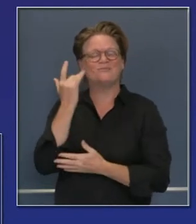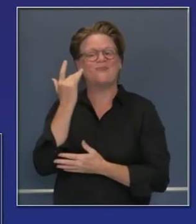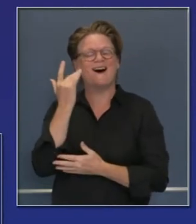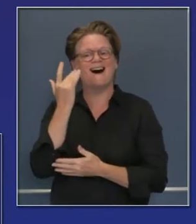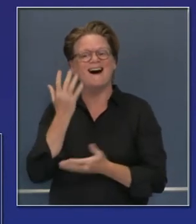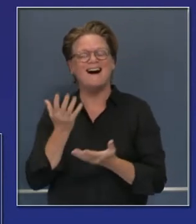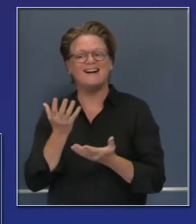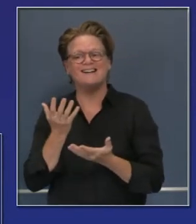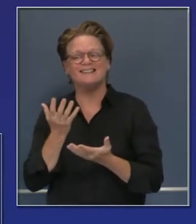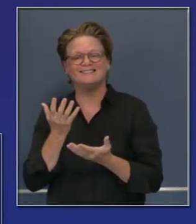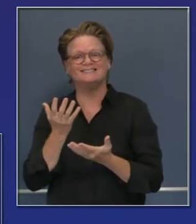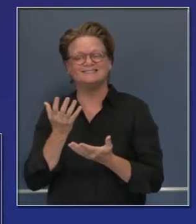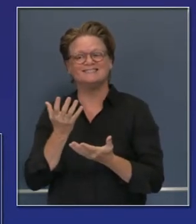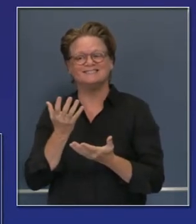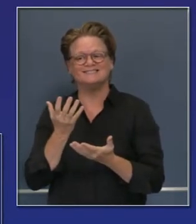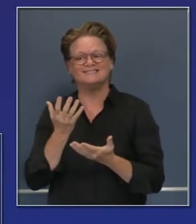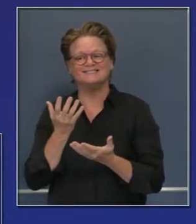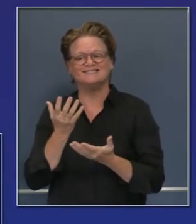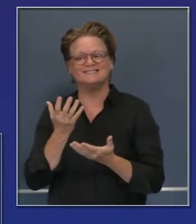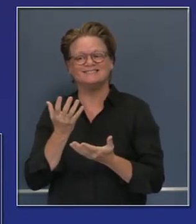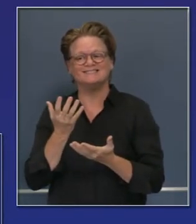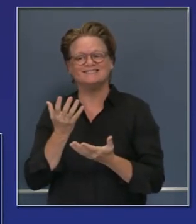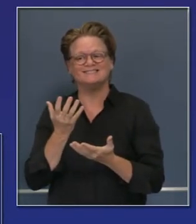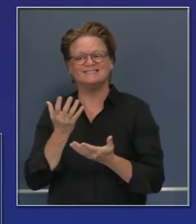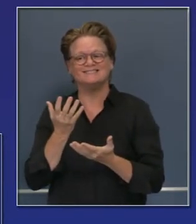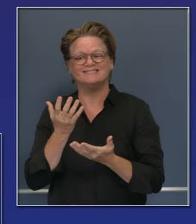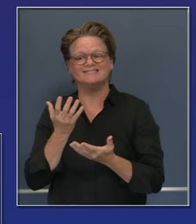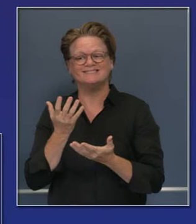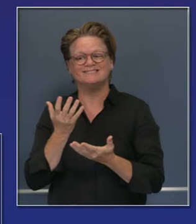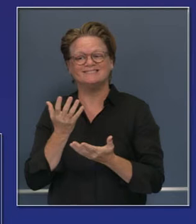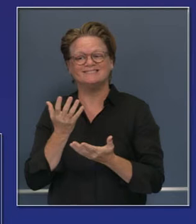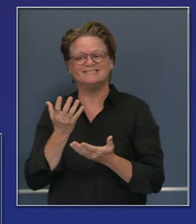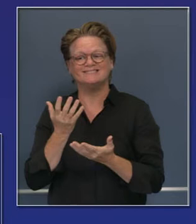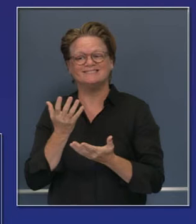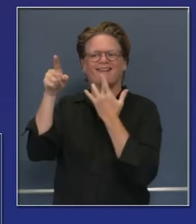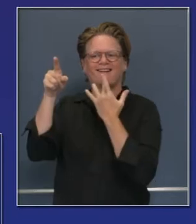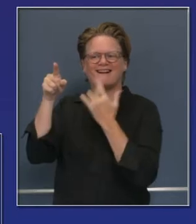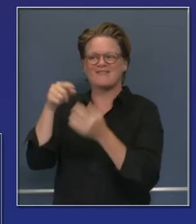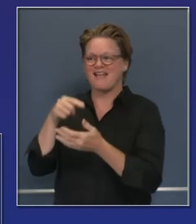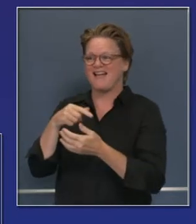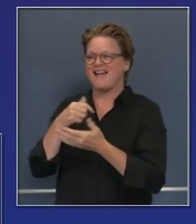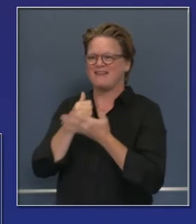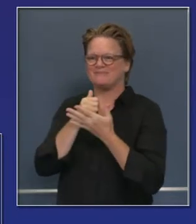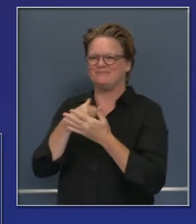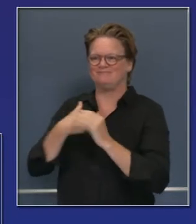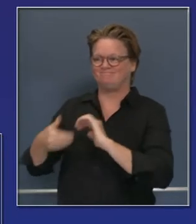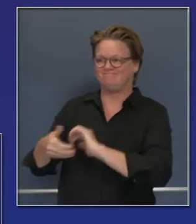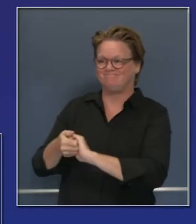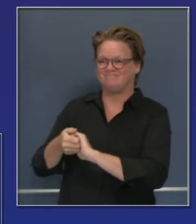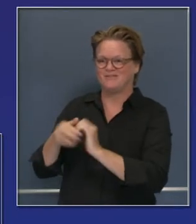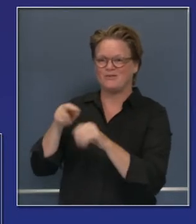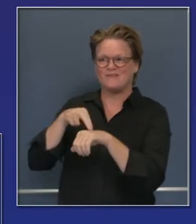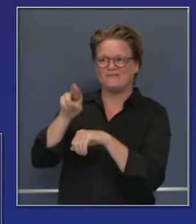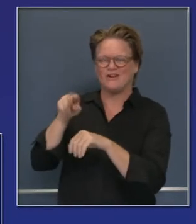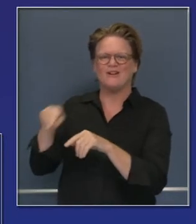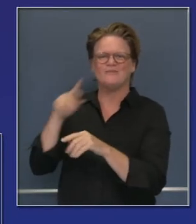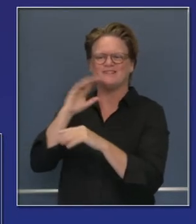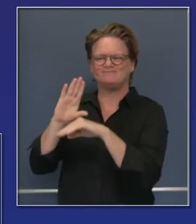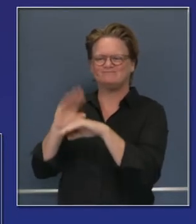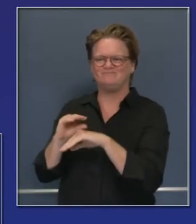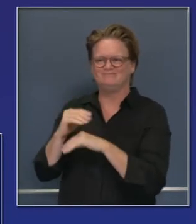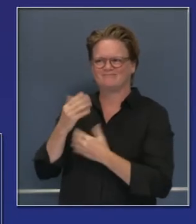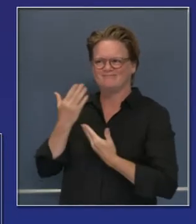estatus de naciones favorecidas, o sea, el mejor precio garantizado. Si hay nueva tecnología, y estamos trabajando para avanzar